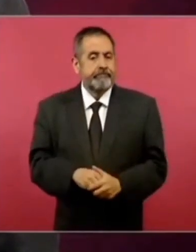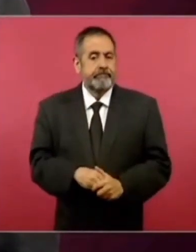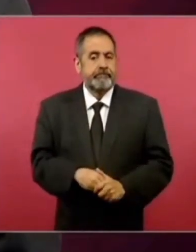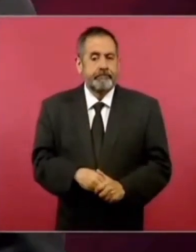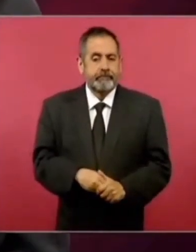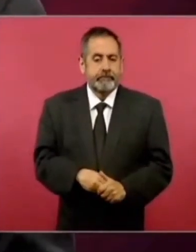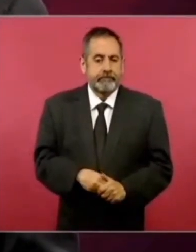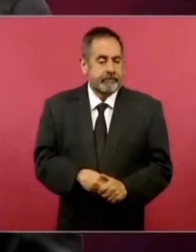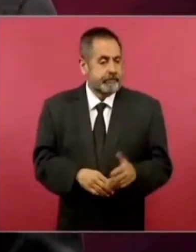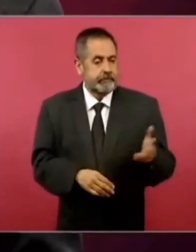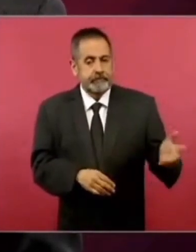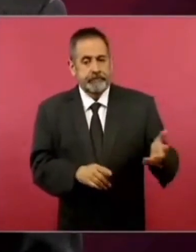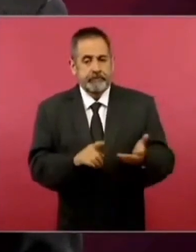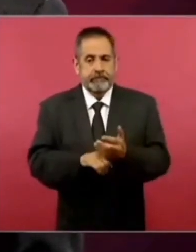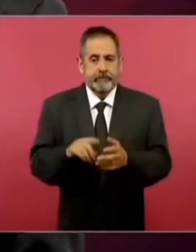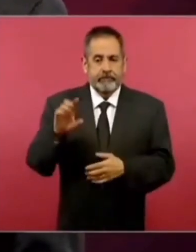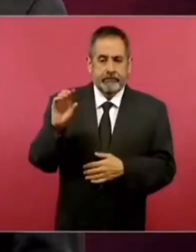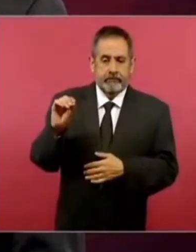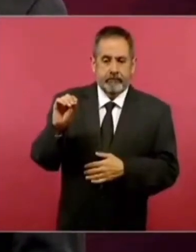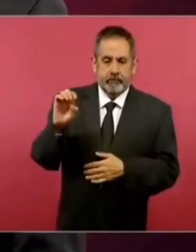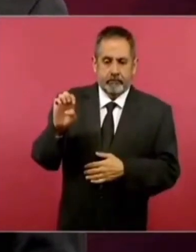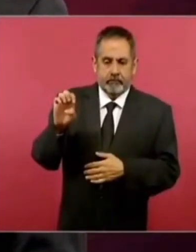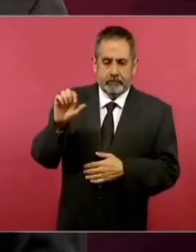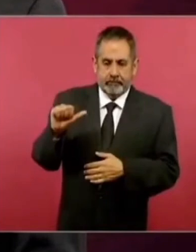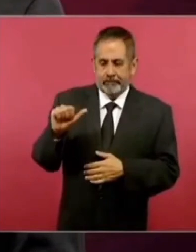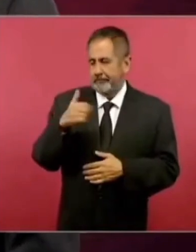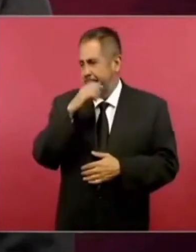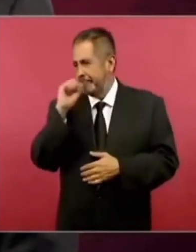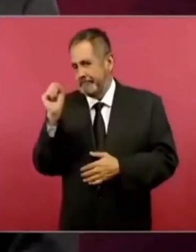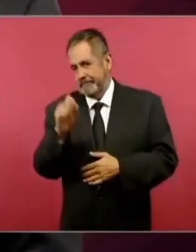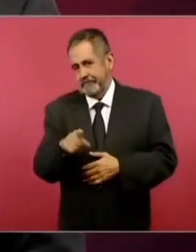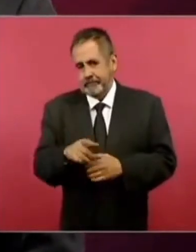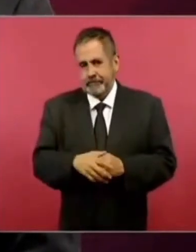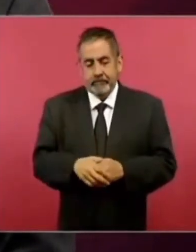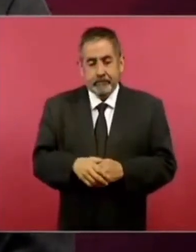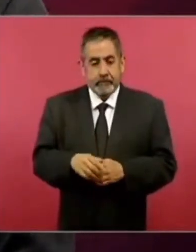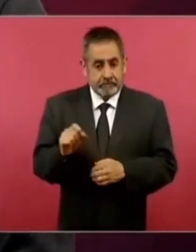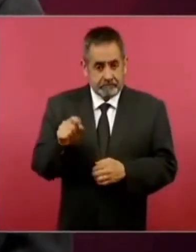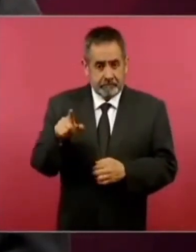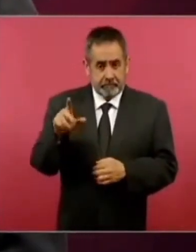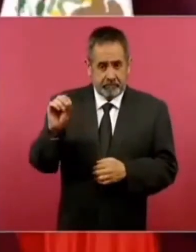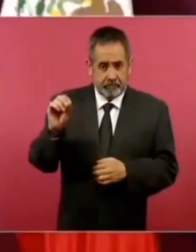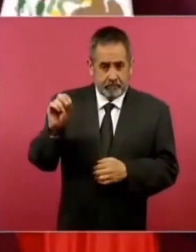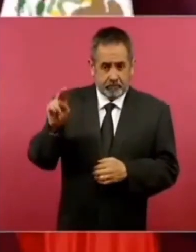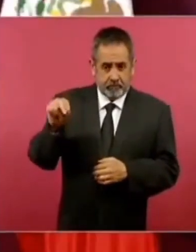ya no hablemos de la OEA sino la ONU